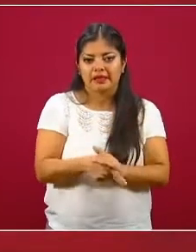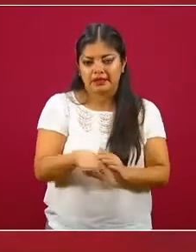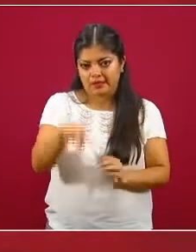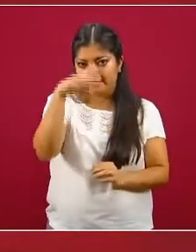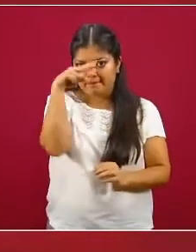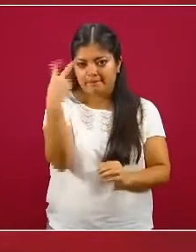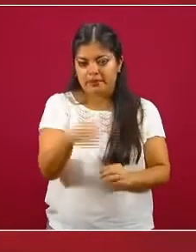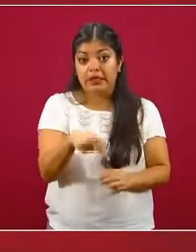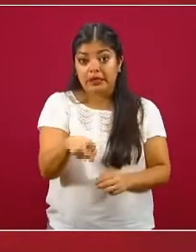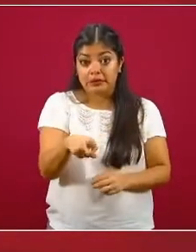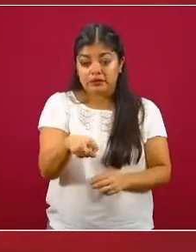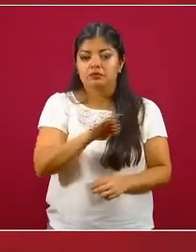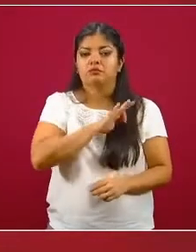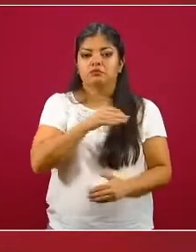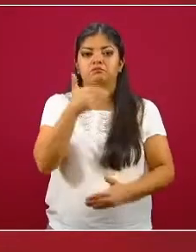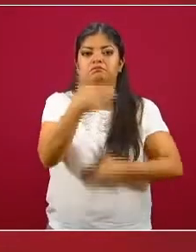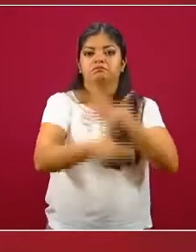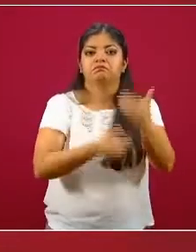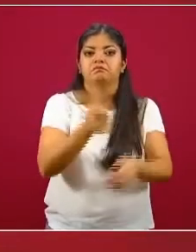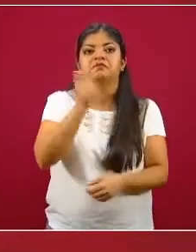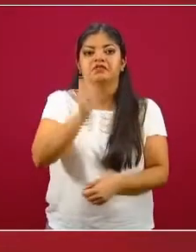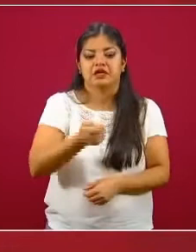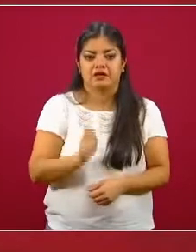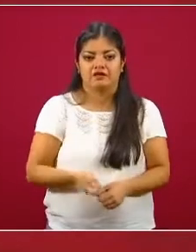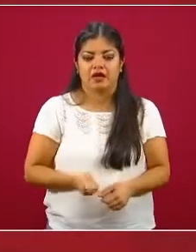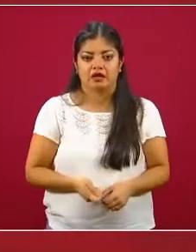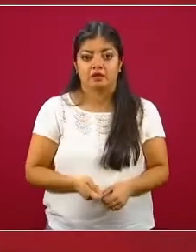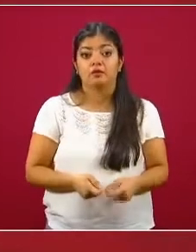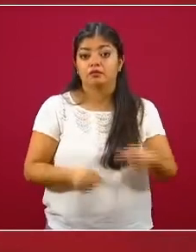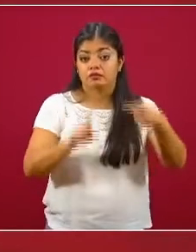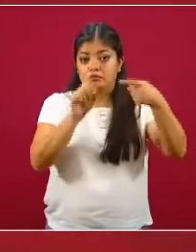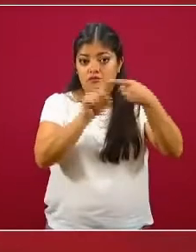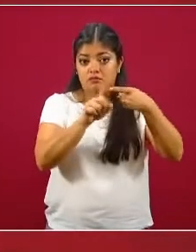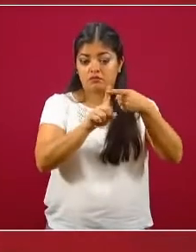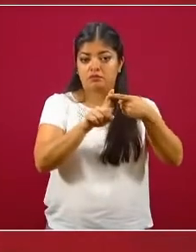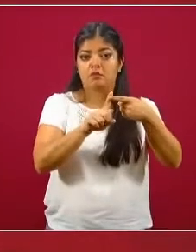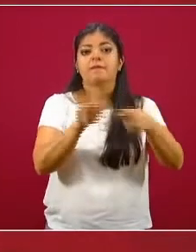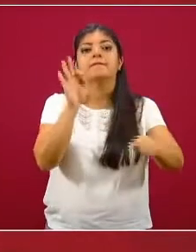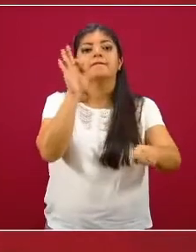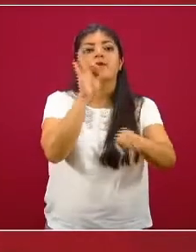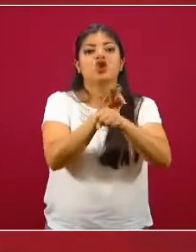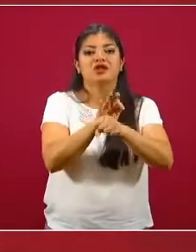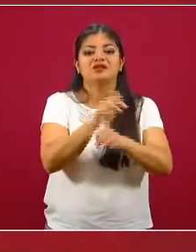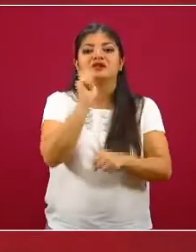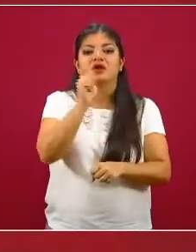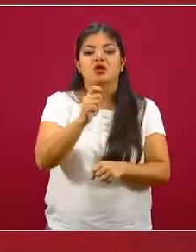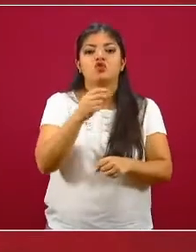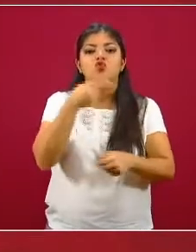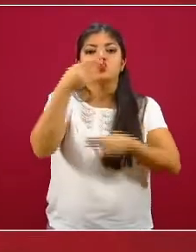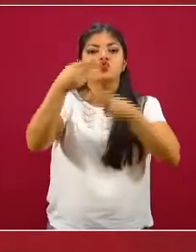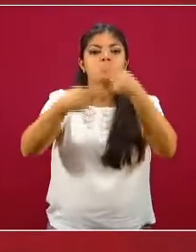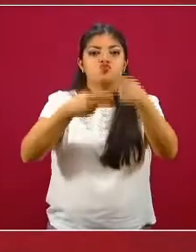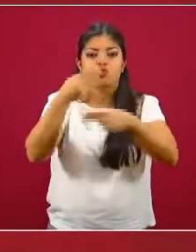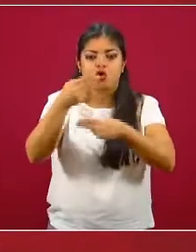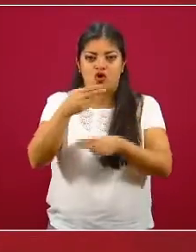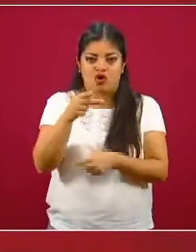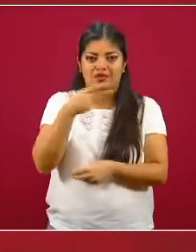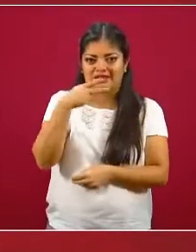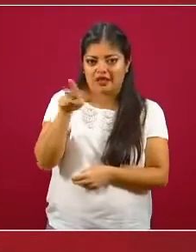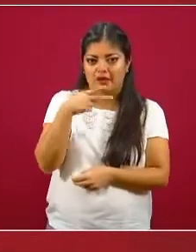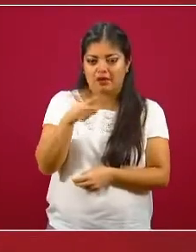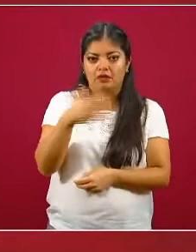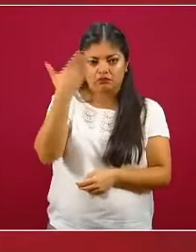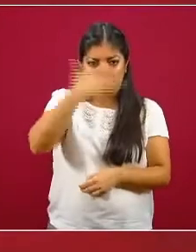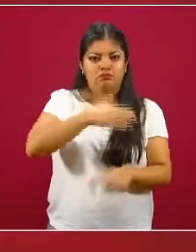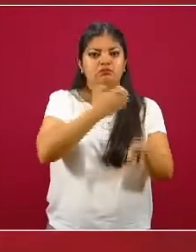implementación permitiría avances muy significativos. En primer lugar, la protección contra el humo del tabaco. Aunque varios Estados